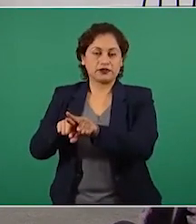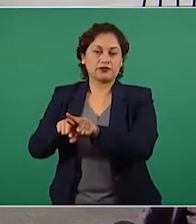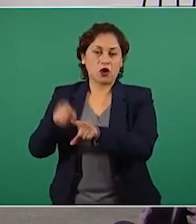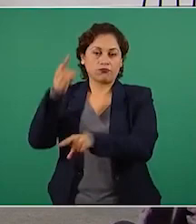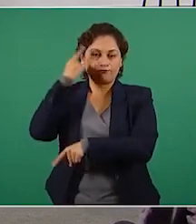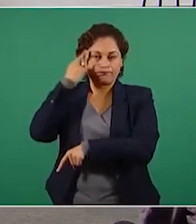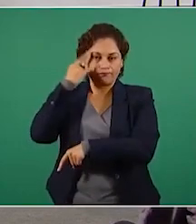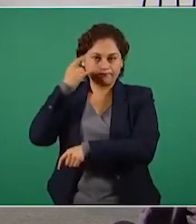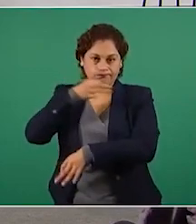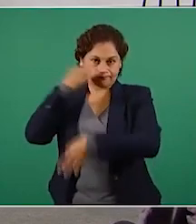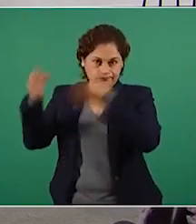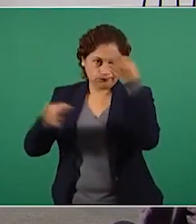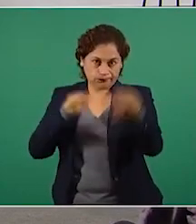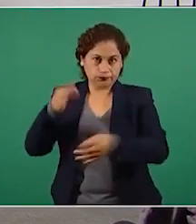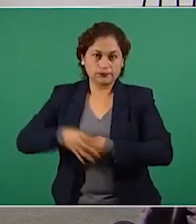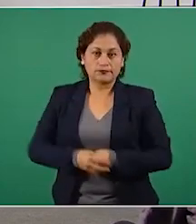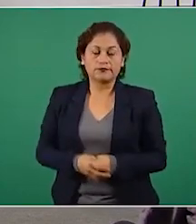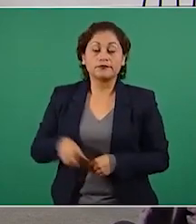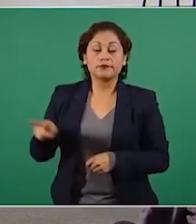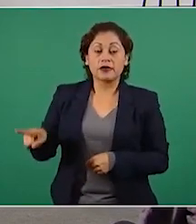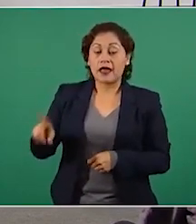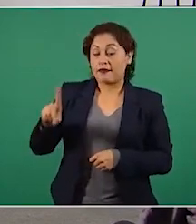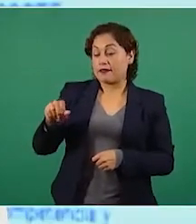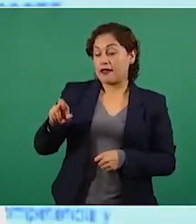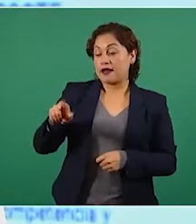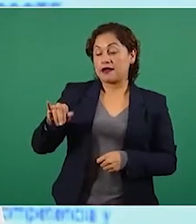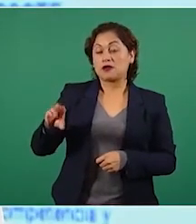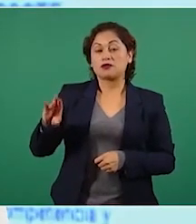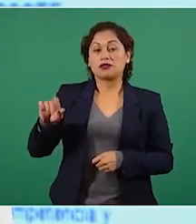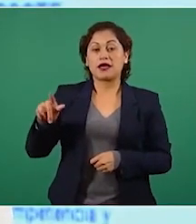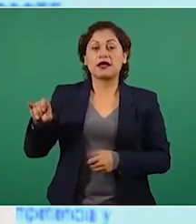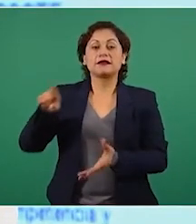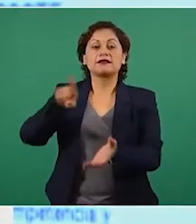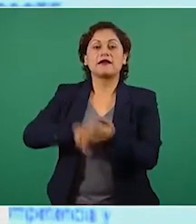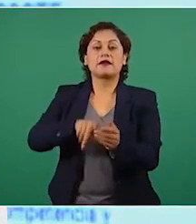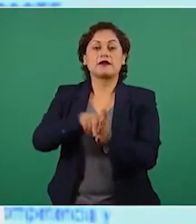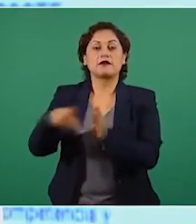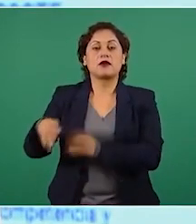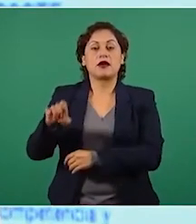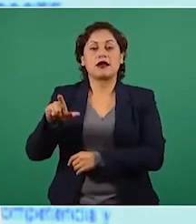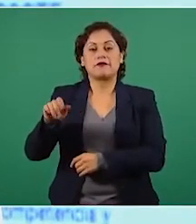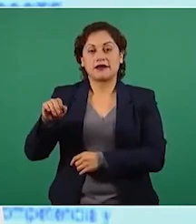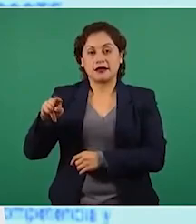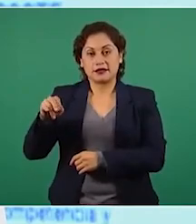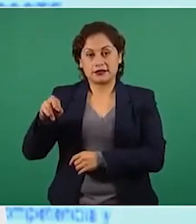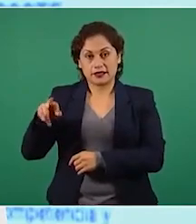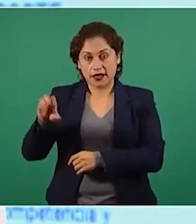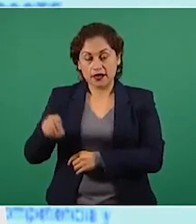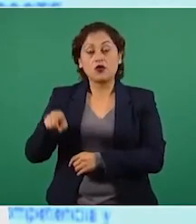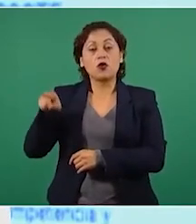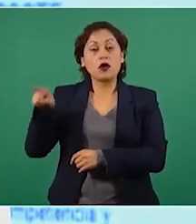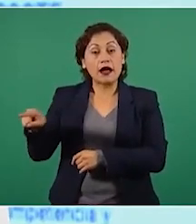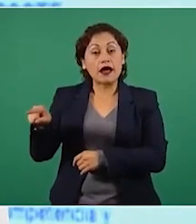Ahora mostramos el caso de Darío Celis en El Financiero, que se presenta en esta ocasión no